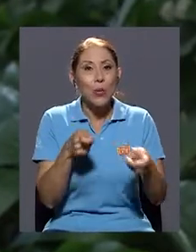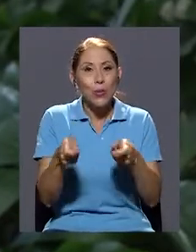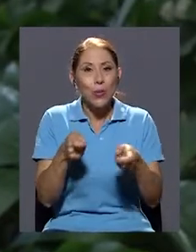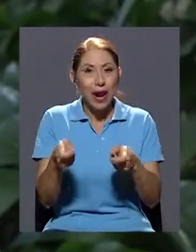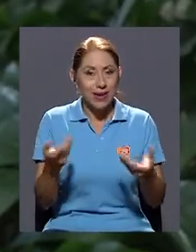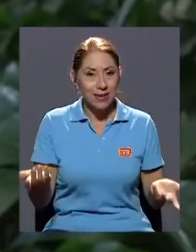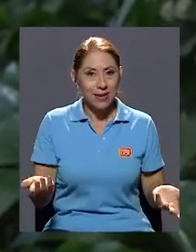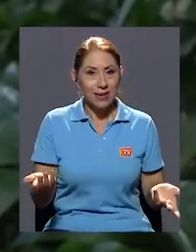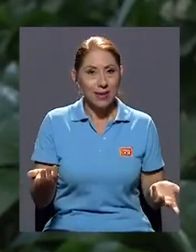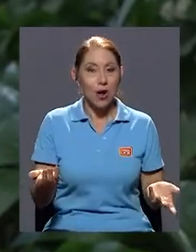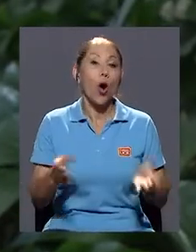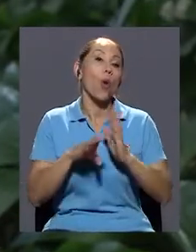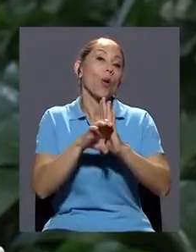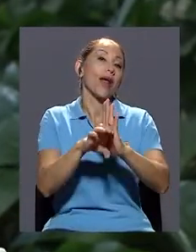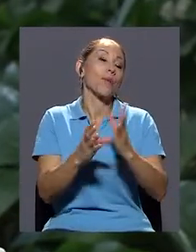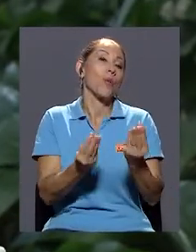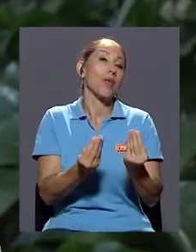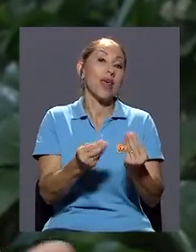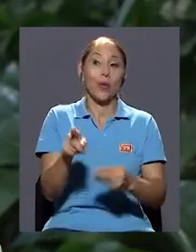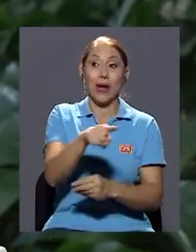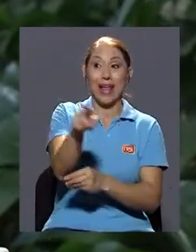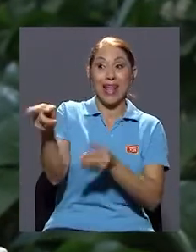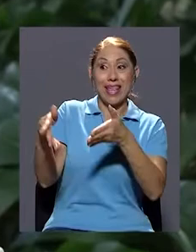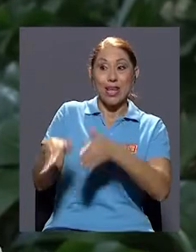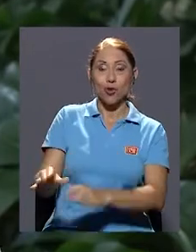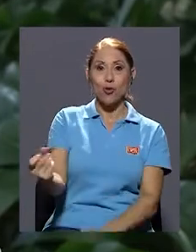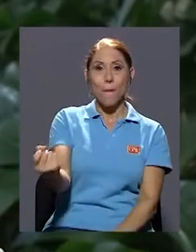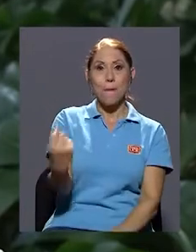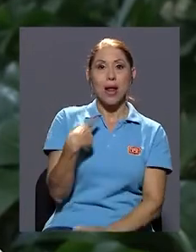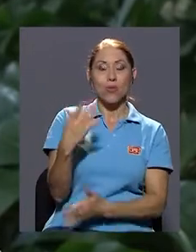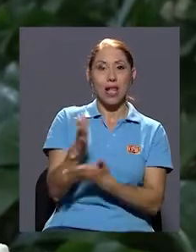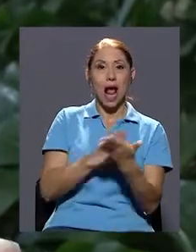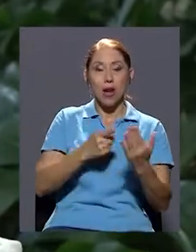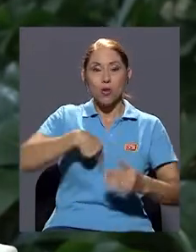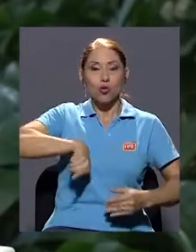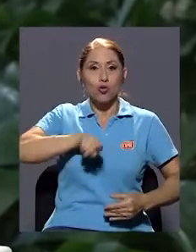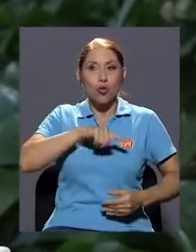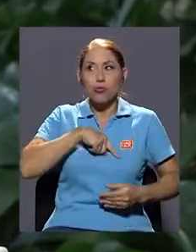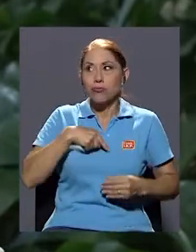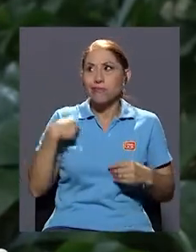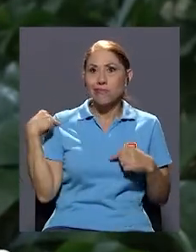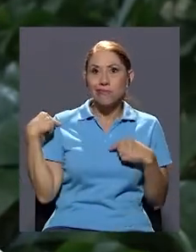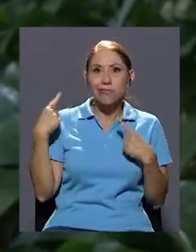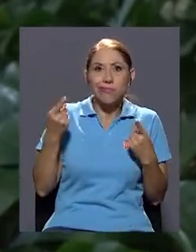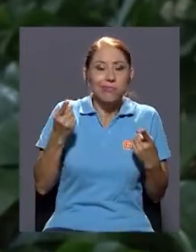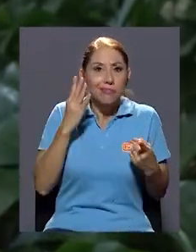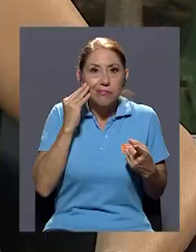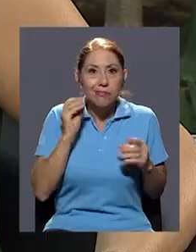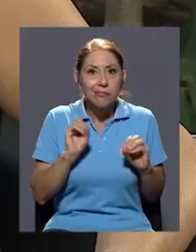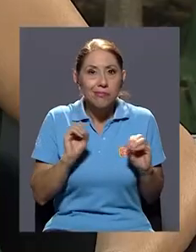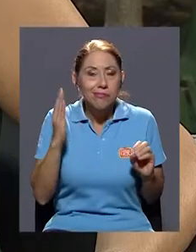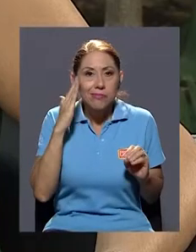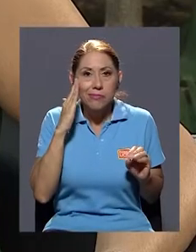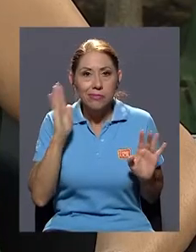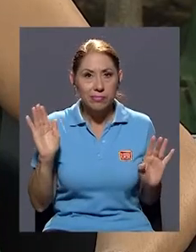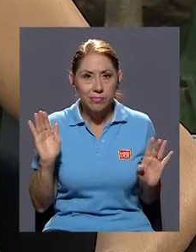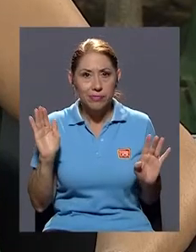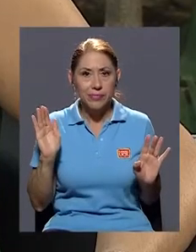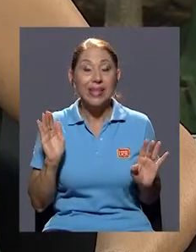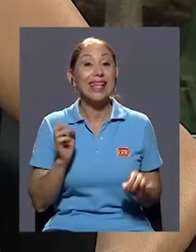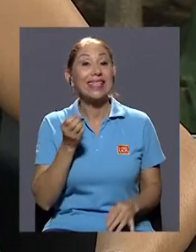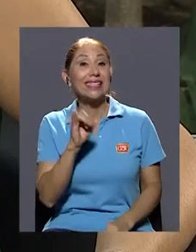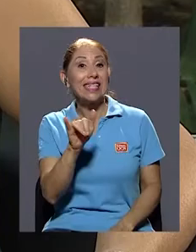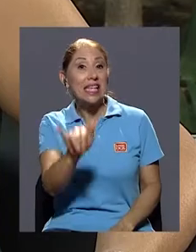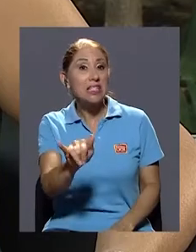O miedo a que, por ejemplo, nuestros hijos nos pregunten algo, nos salgan con algo que nosotros no vivimos o que no conocemos. Y bueno,